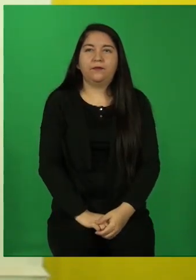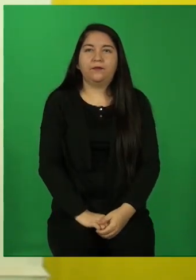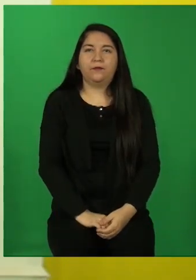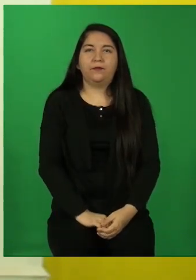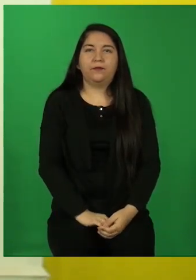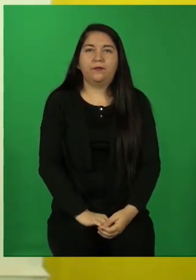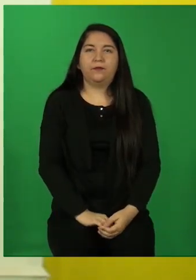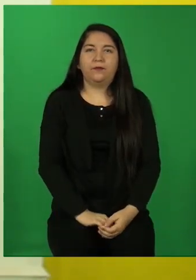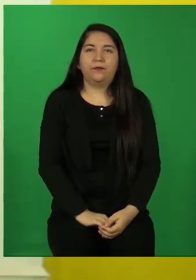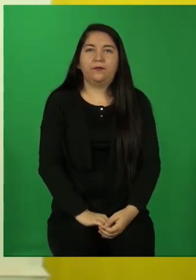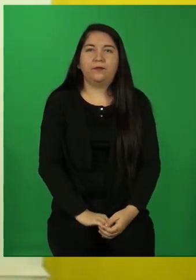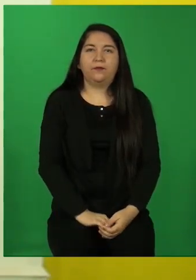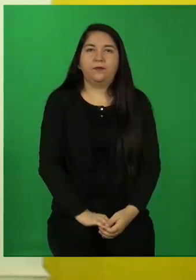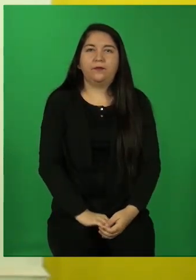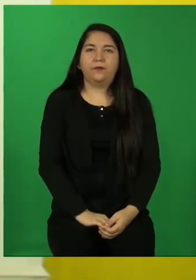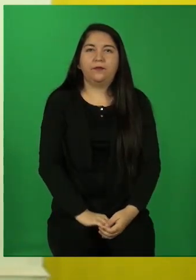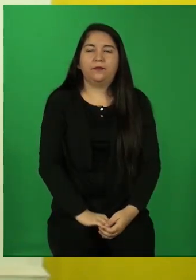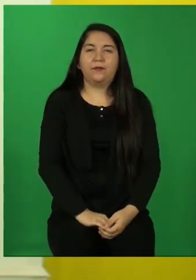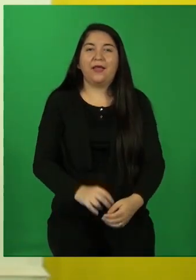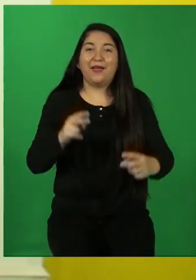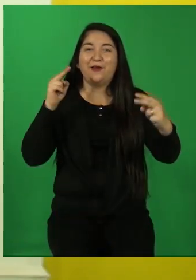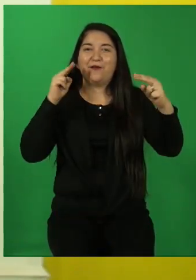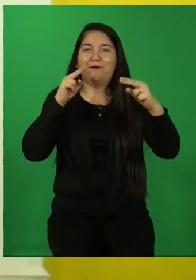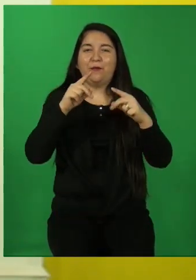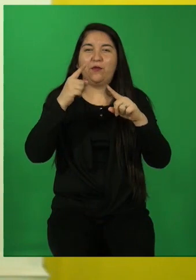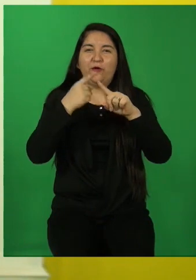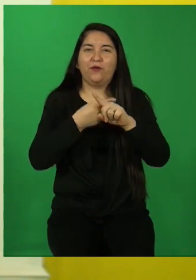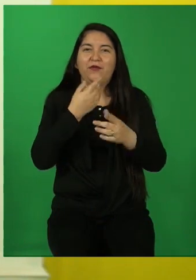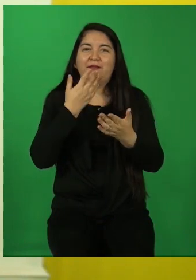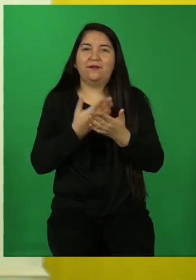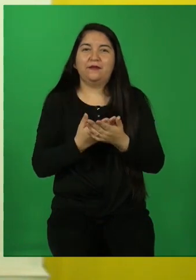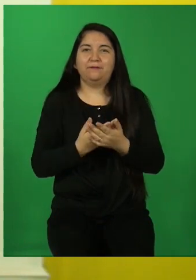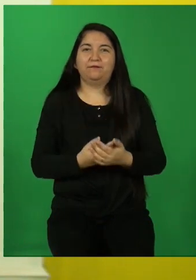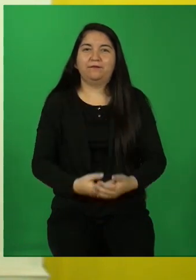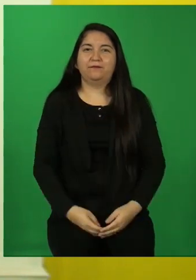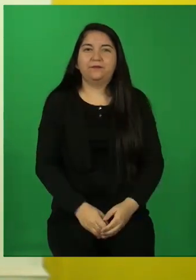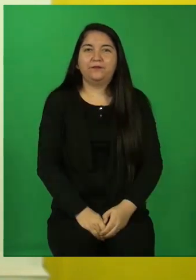.gmail.com Y nos vemos en una próxima oportunidad.